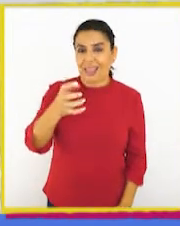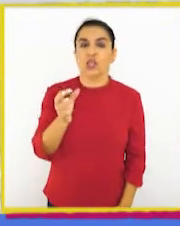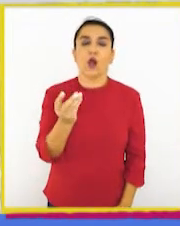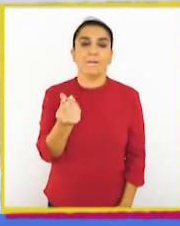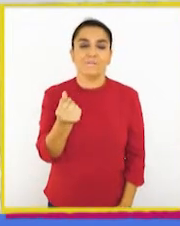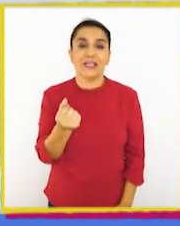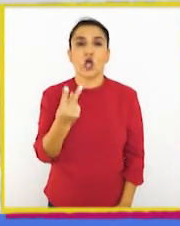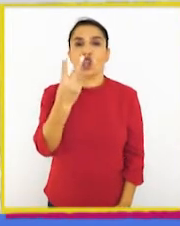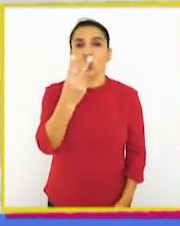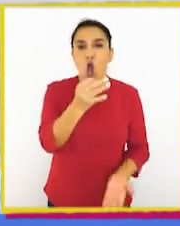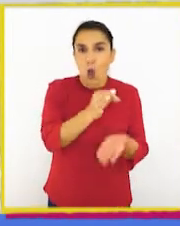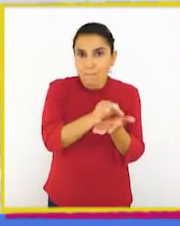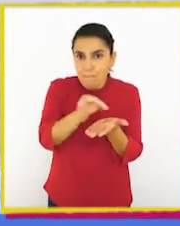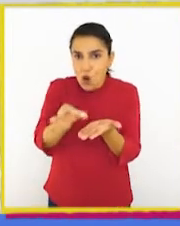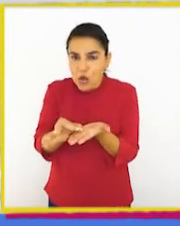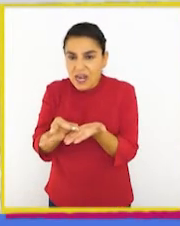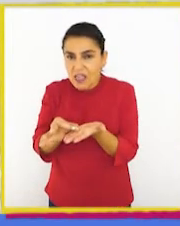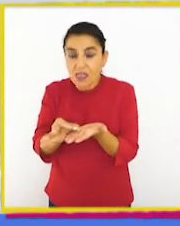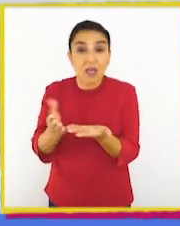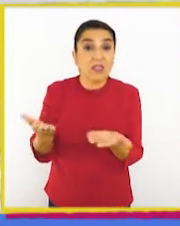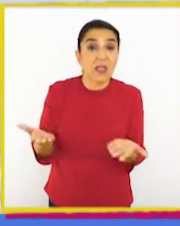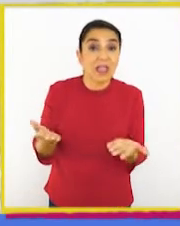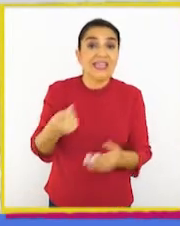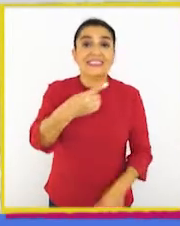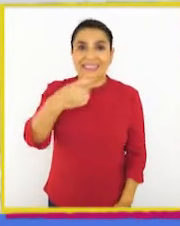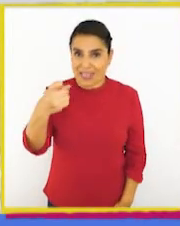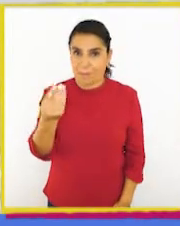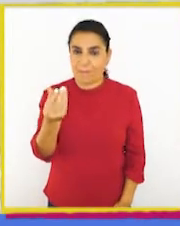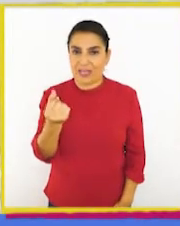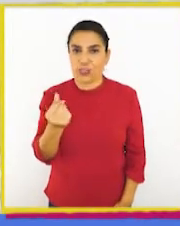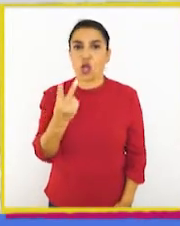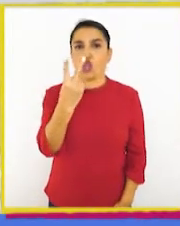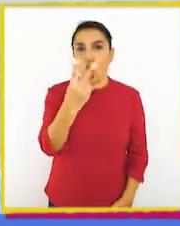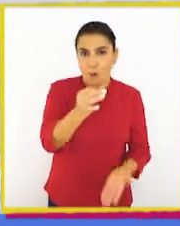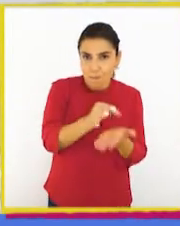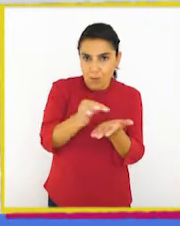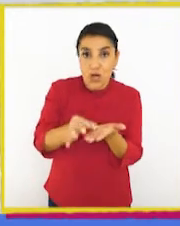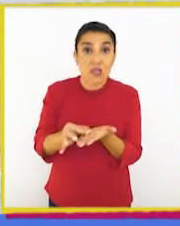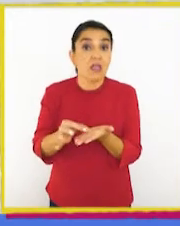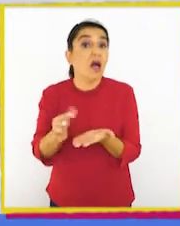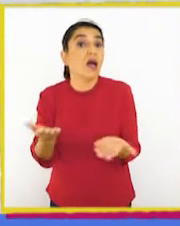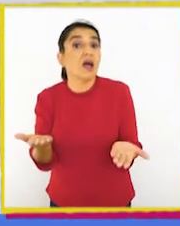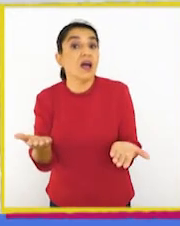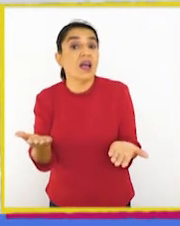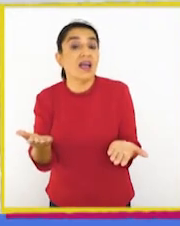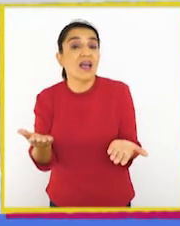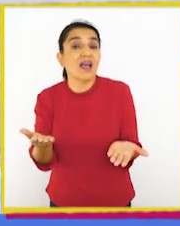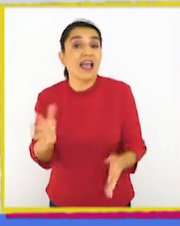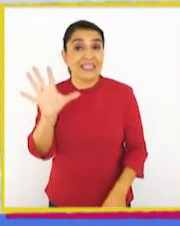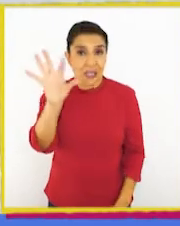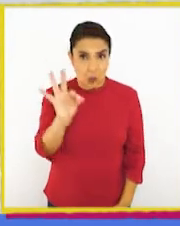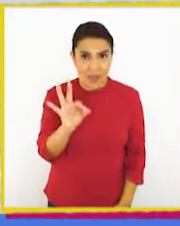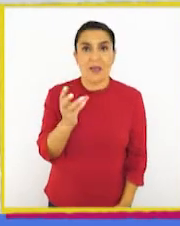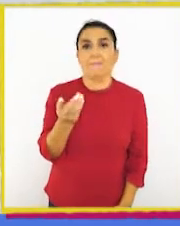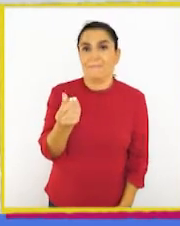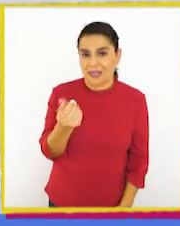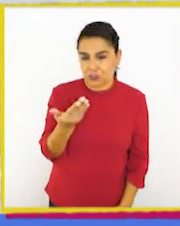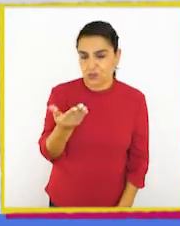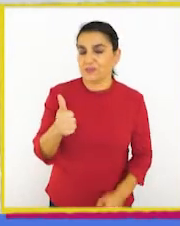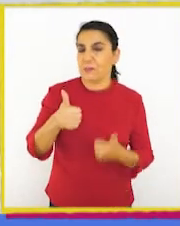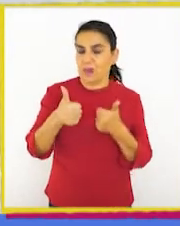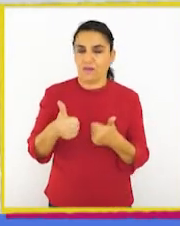500 pesos, dos monedas de... ¡bien! De 100 pesos. Y dos monedas de... ¡muy bien! 50